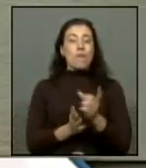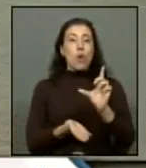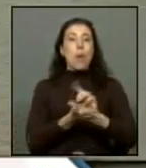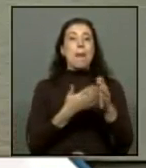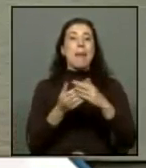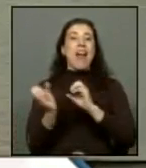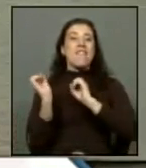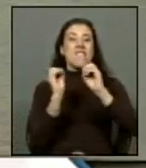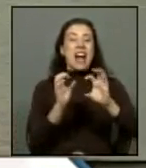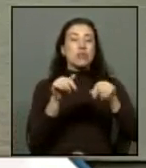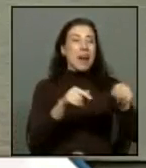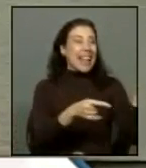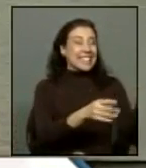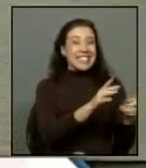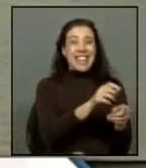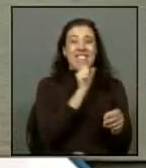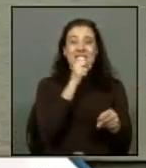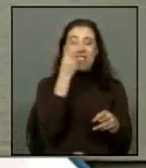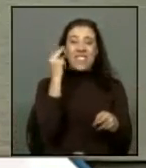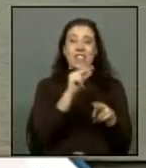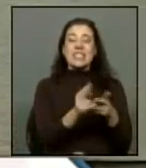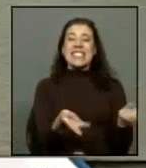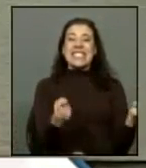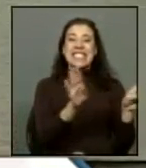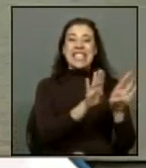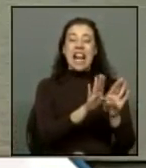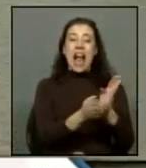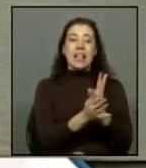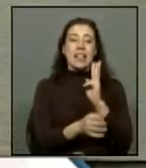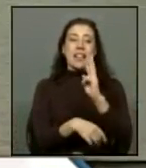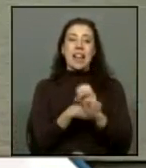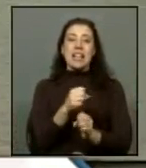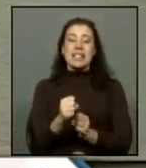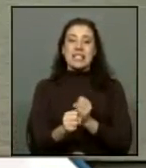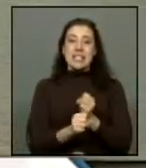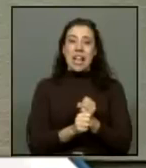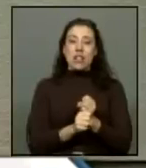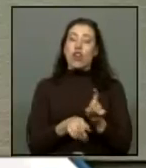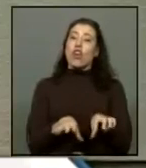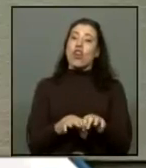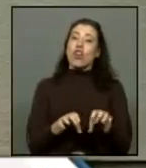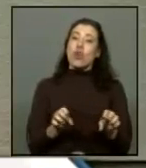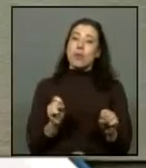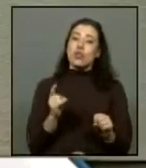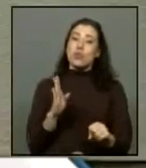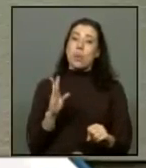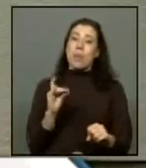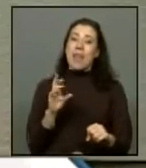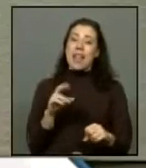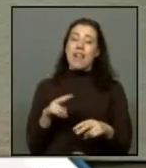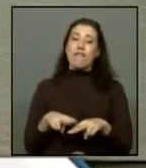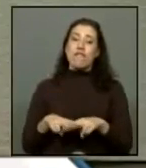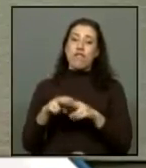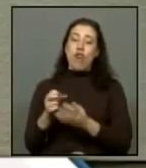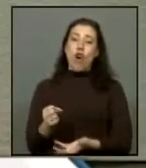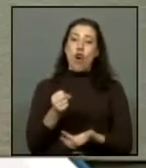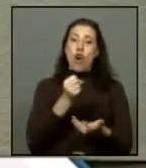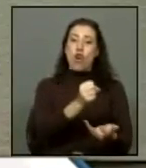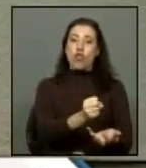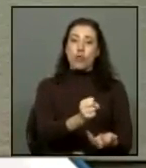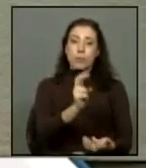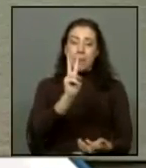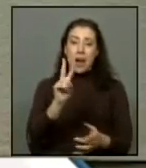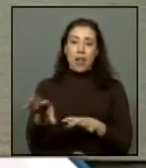así poder cerrar el actual en un plazo de tres años. Para ello se comprometió la subdera a entregar fondos para